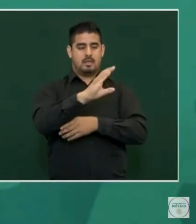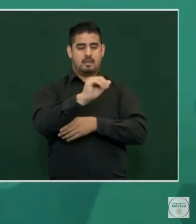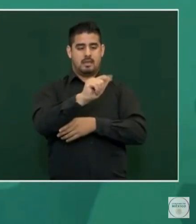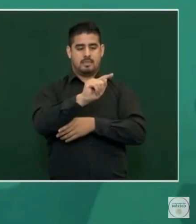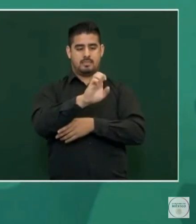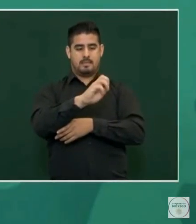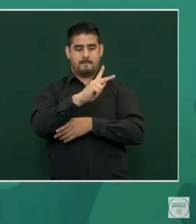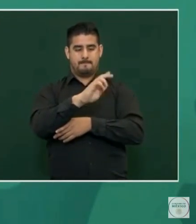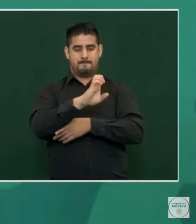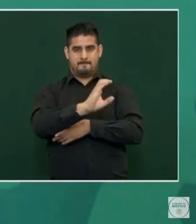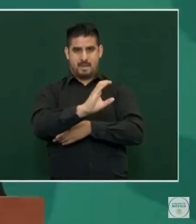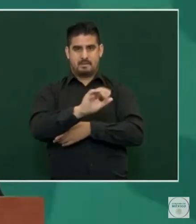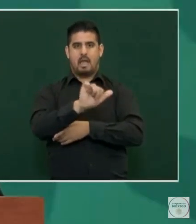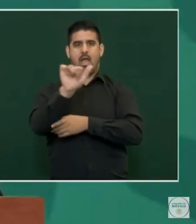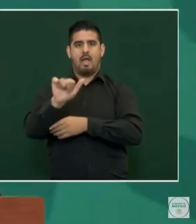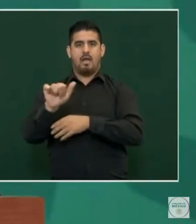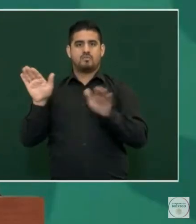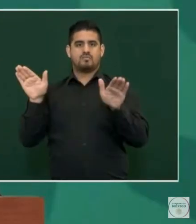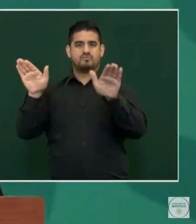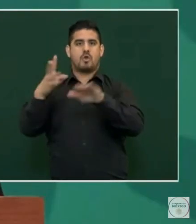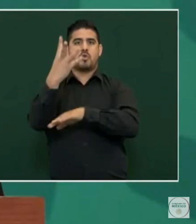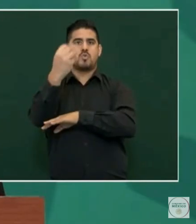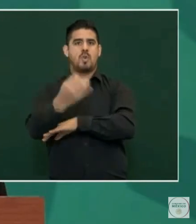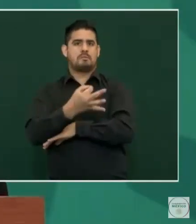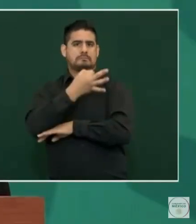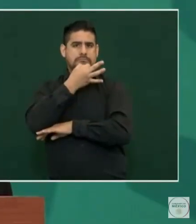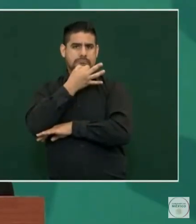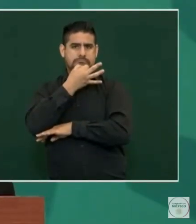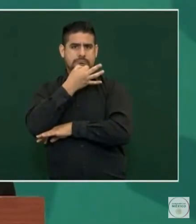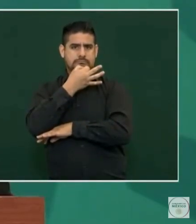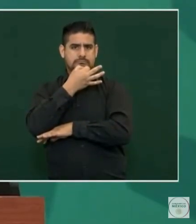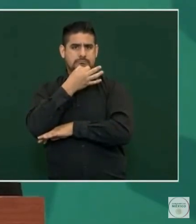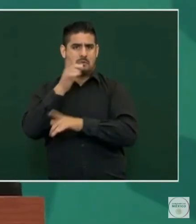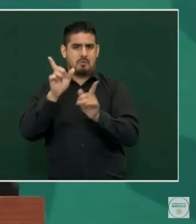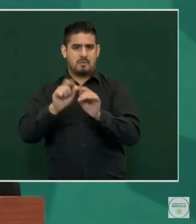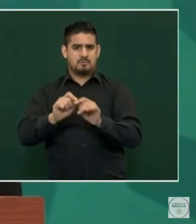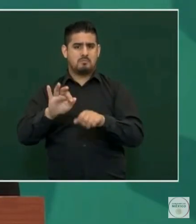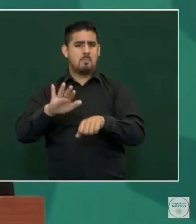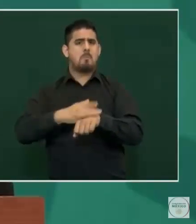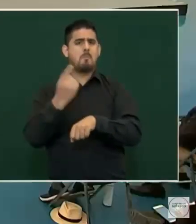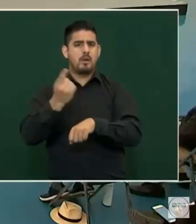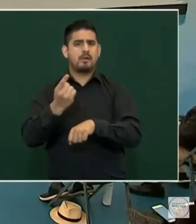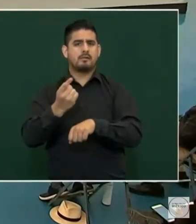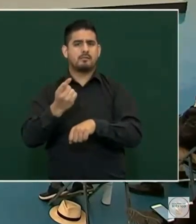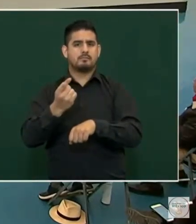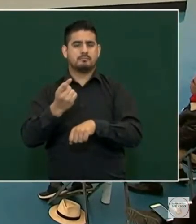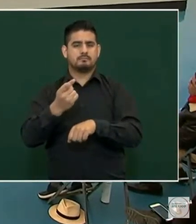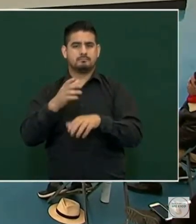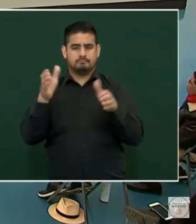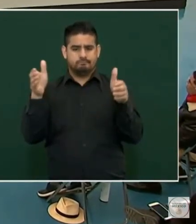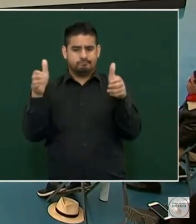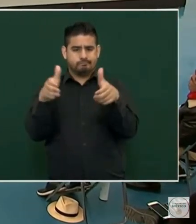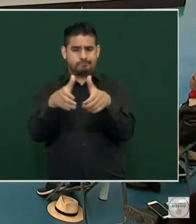Felipe Ángeles son nueve minutos, porque es una vía confinada